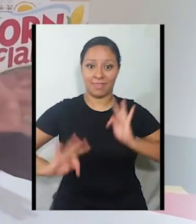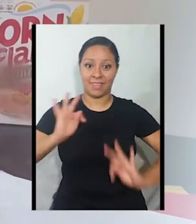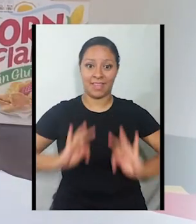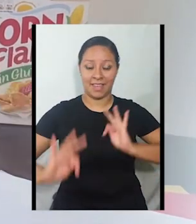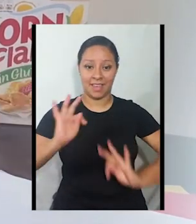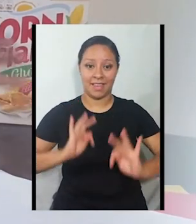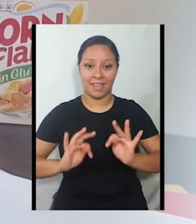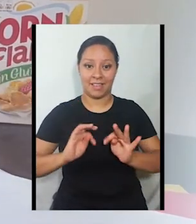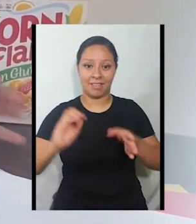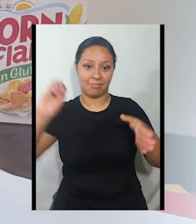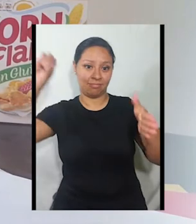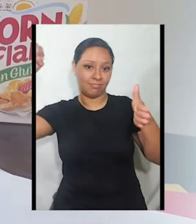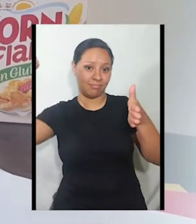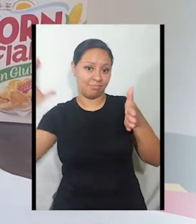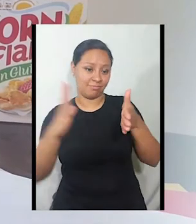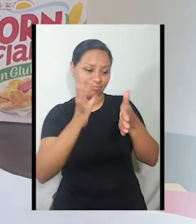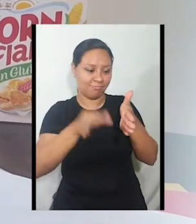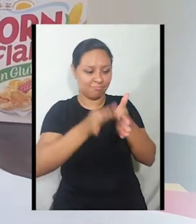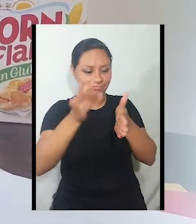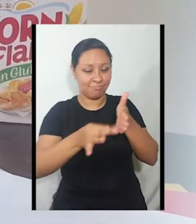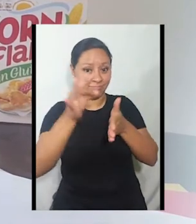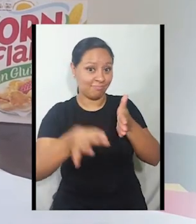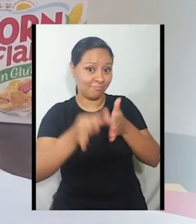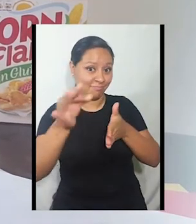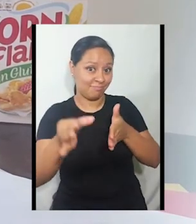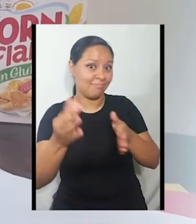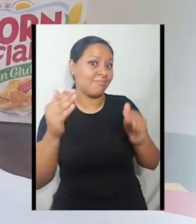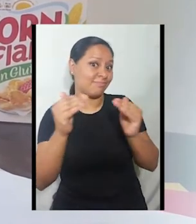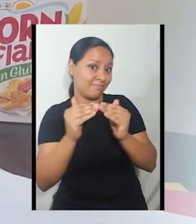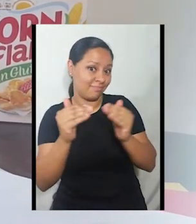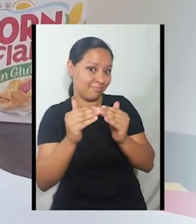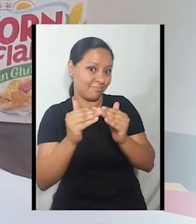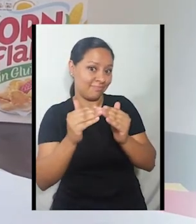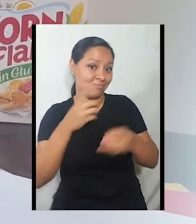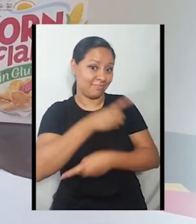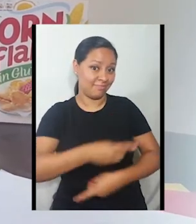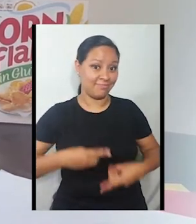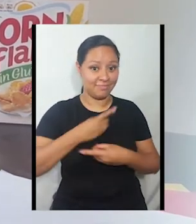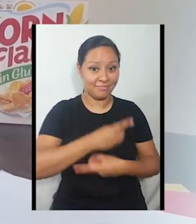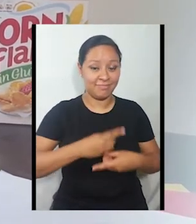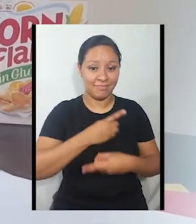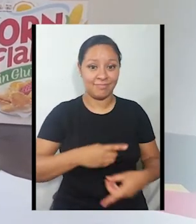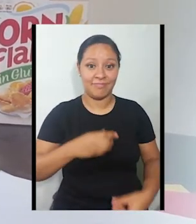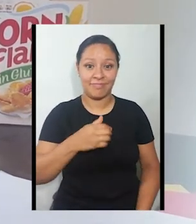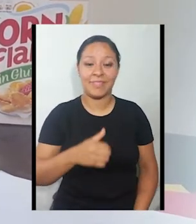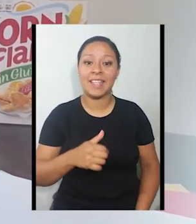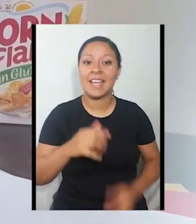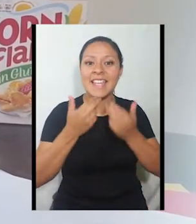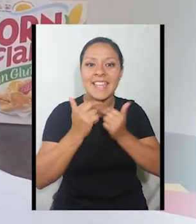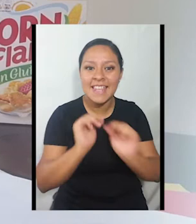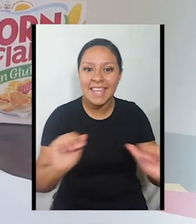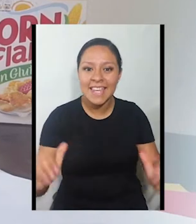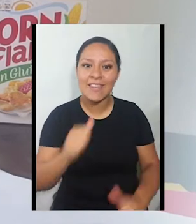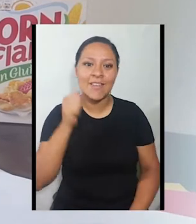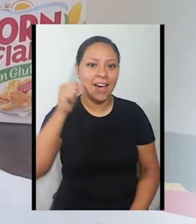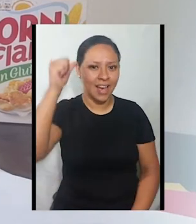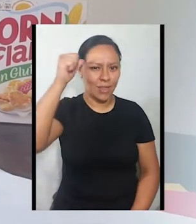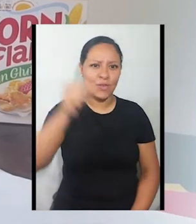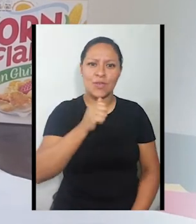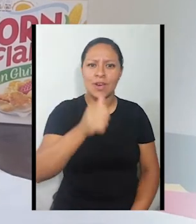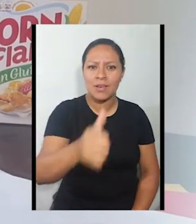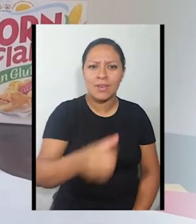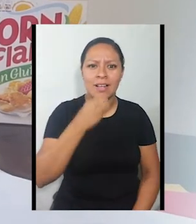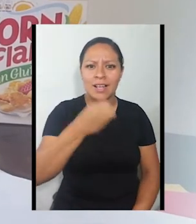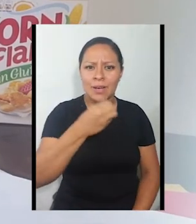con este teatro todos en casita nos vamos a divertir. Niños, niñas, adultos, el abuelito, la abuelita, en fin.